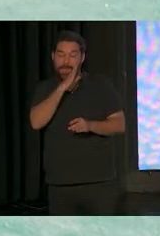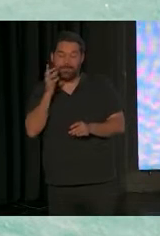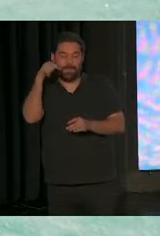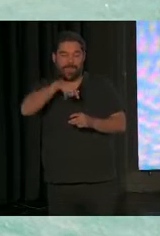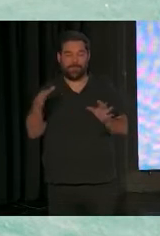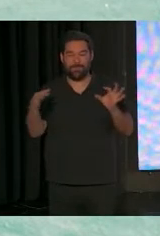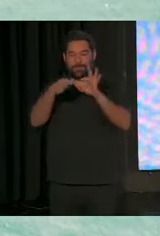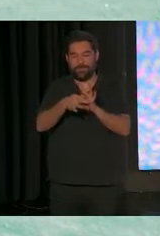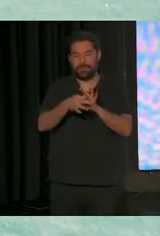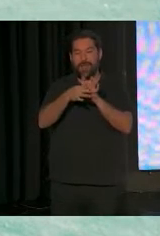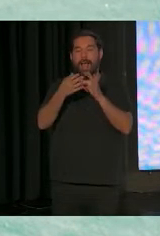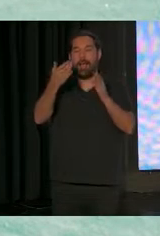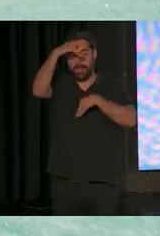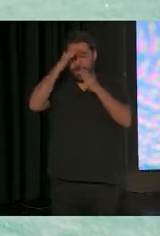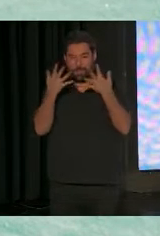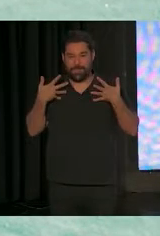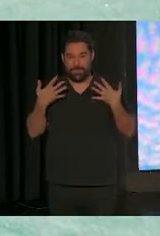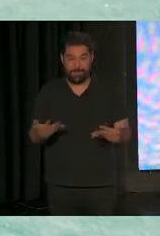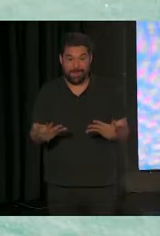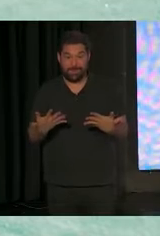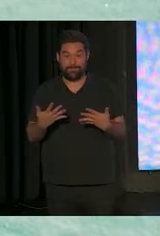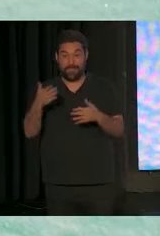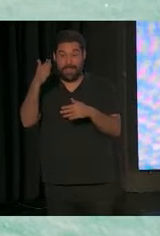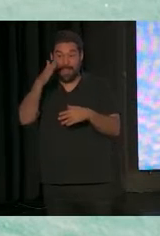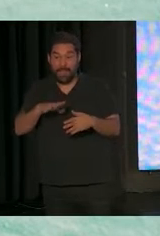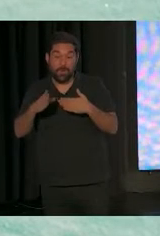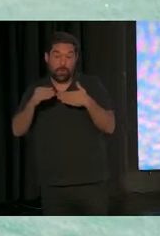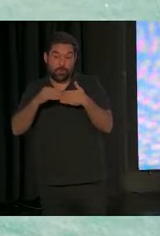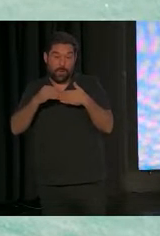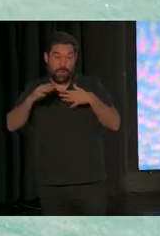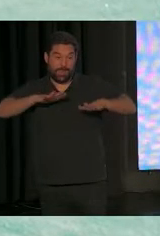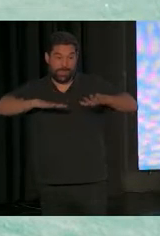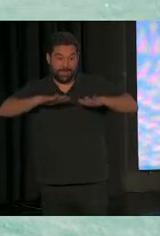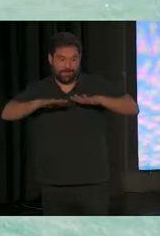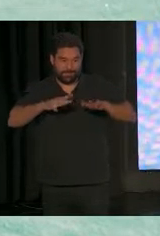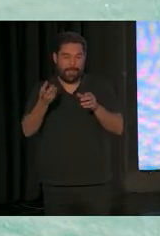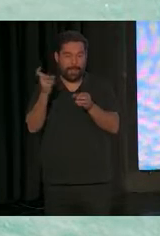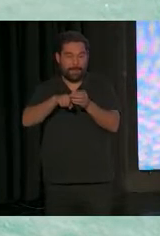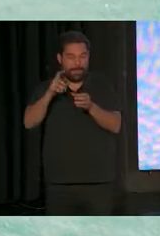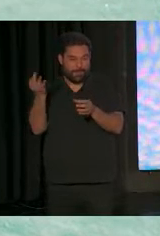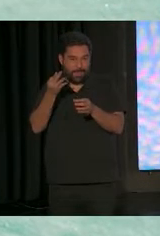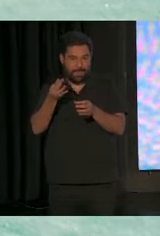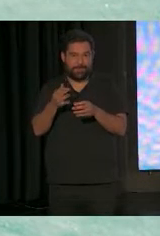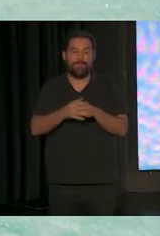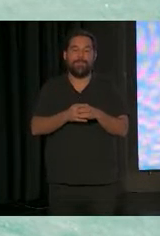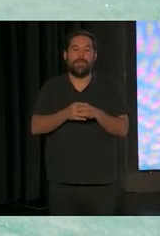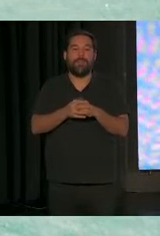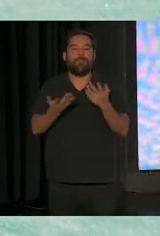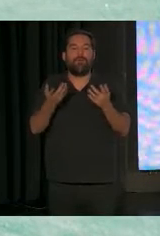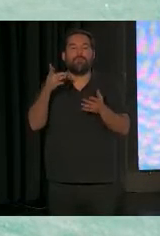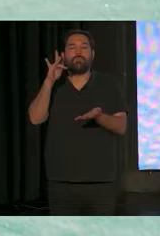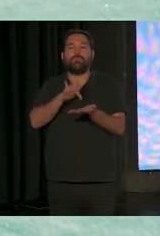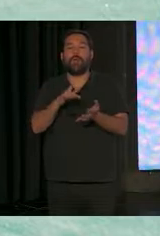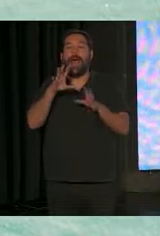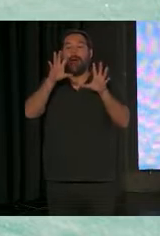Que el niño tiene que ser un sujeto activo. Sonará mucho ahora que decimos esto del engagement, en la participación, ¿no? Que cuando aprendes,